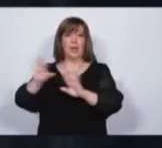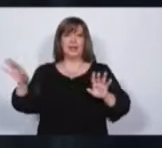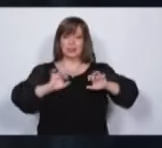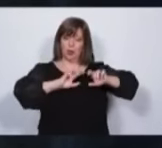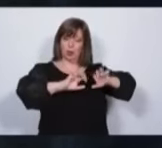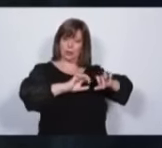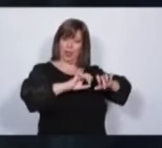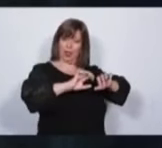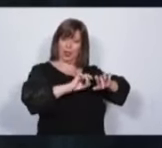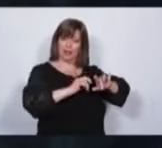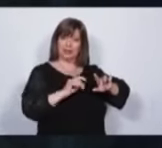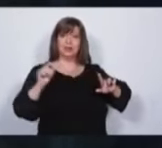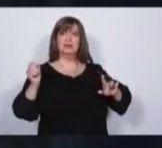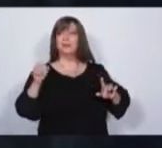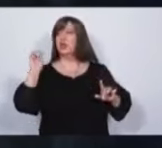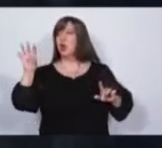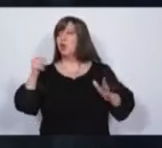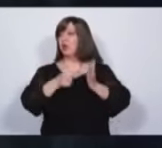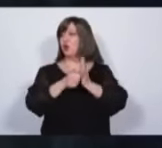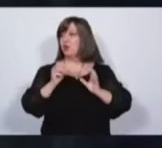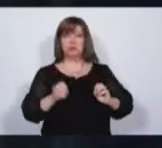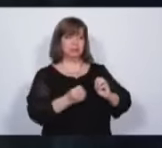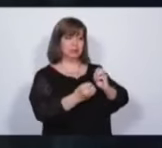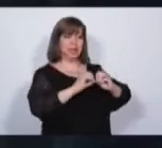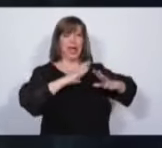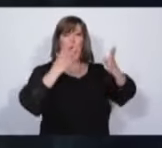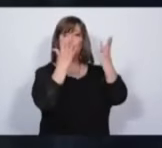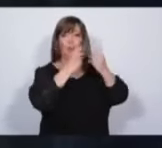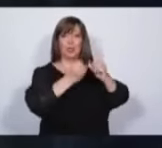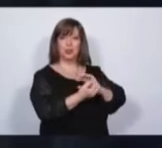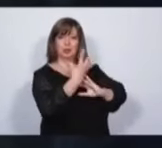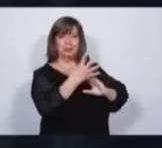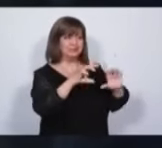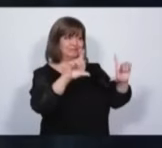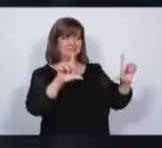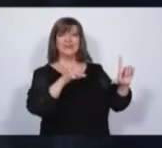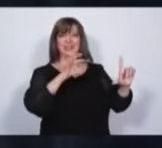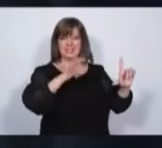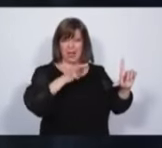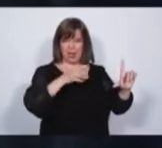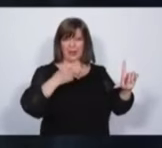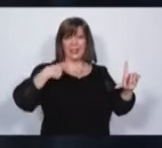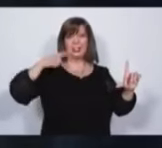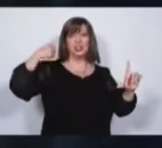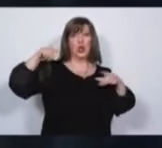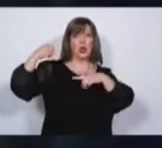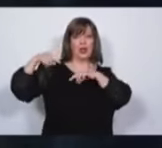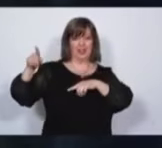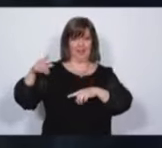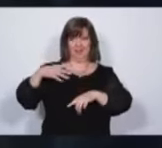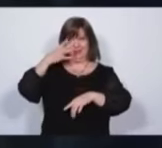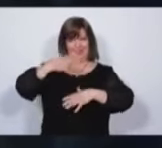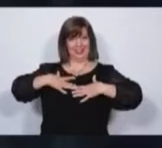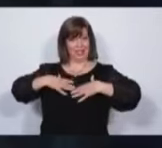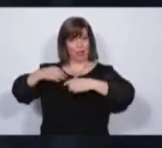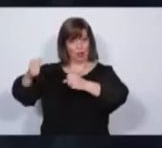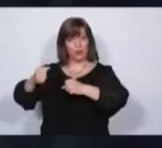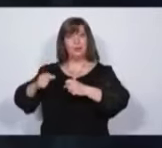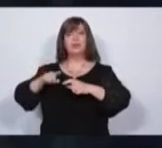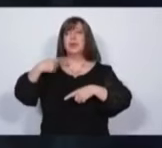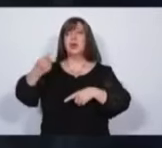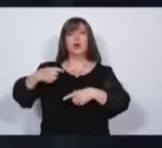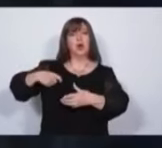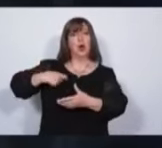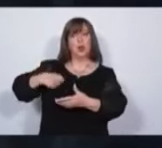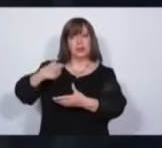es nuestra propuesta de agilización de este servicio. Le cobraremos a todas las obras sociales, porque funcionan, no